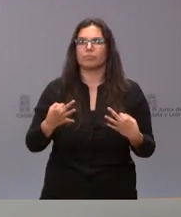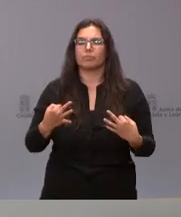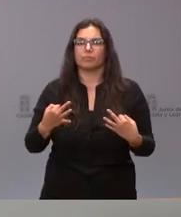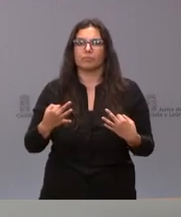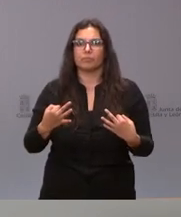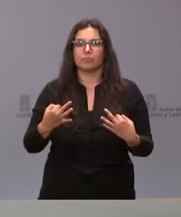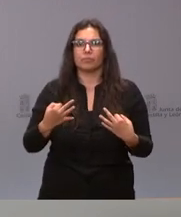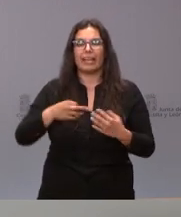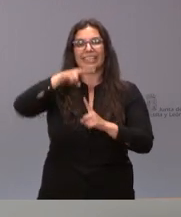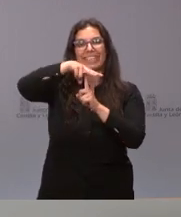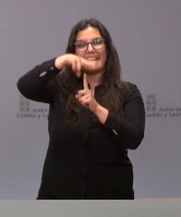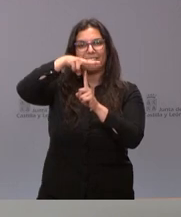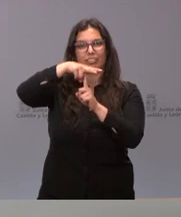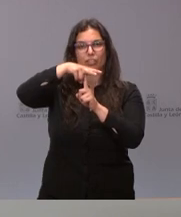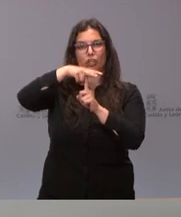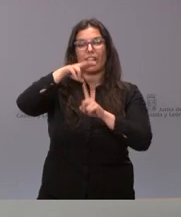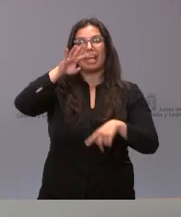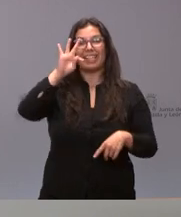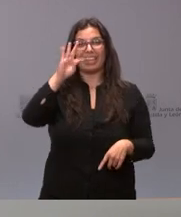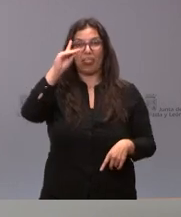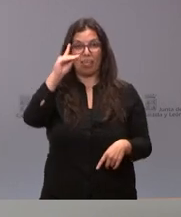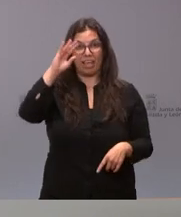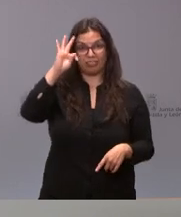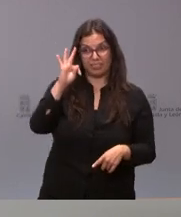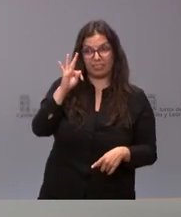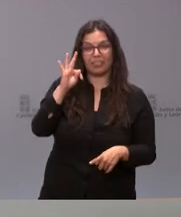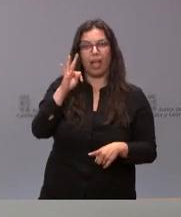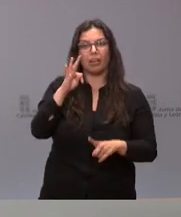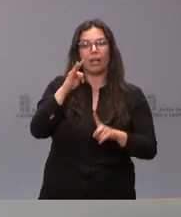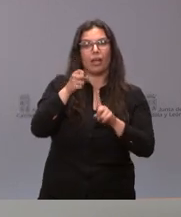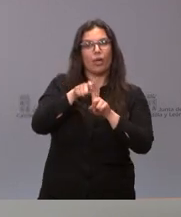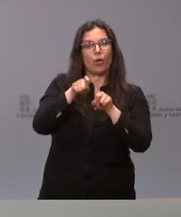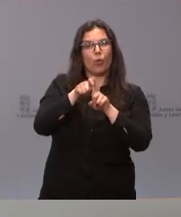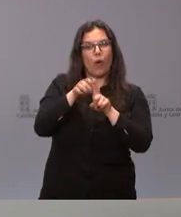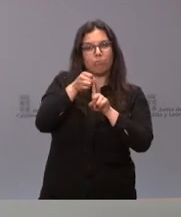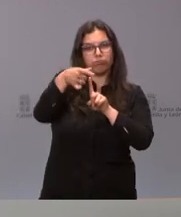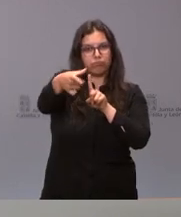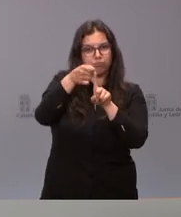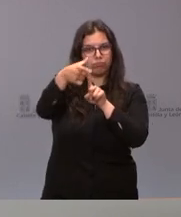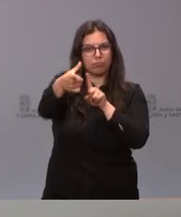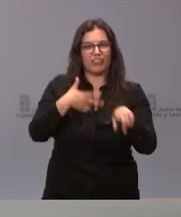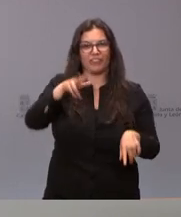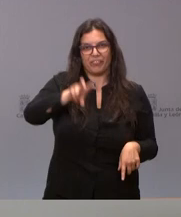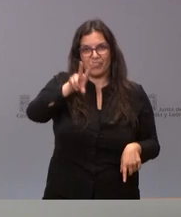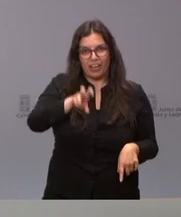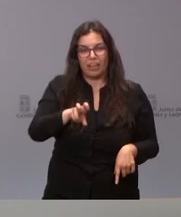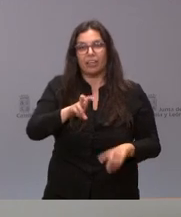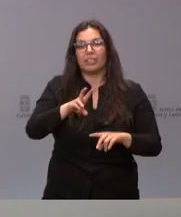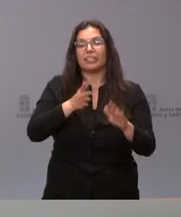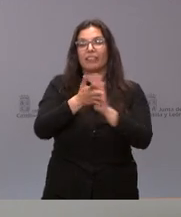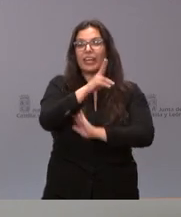de televisión TDT. Esto es ciertamente relevante porque hablamos del mantenimiento de 254